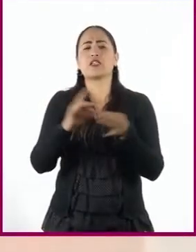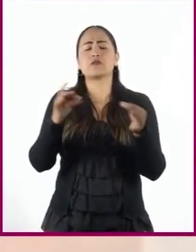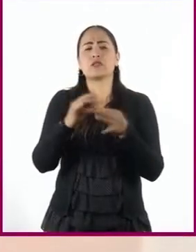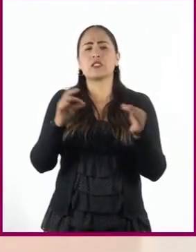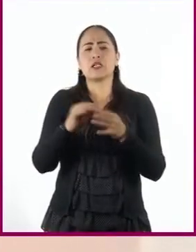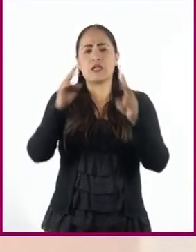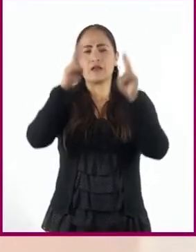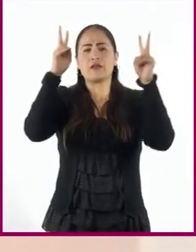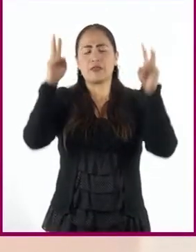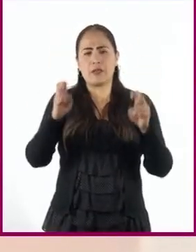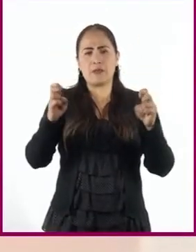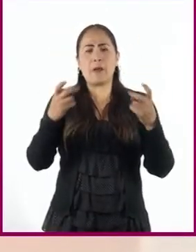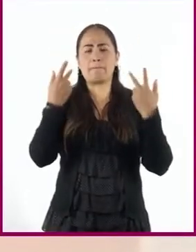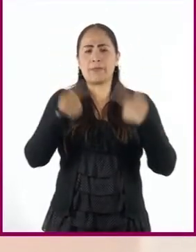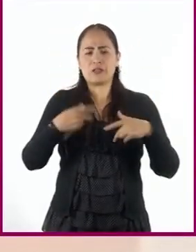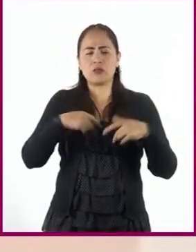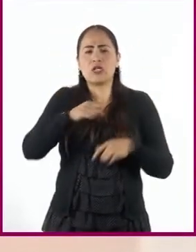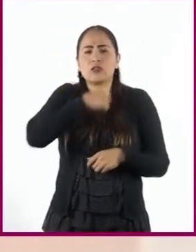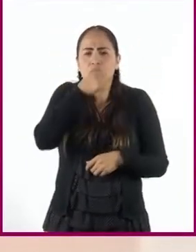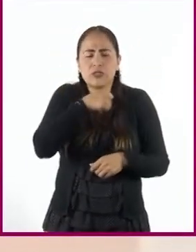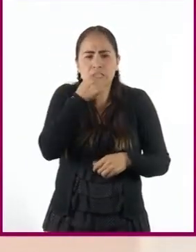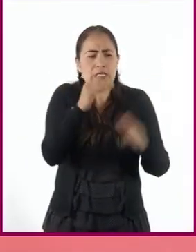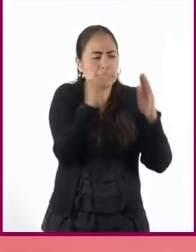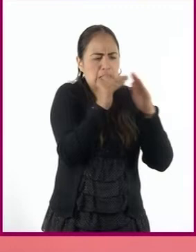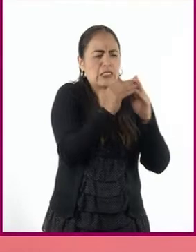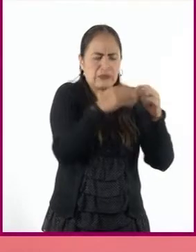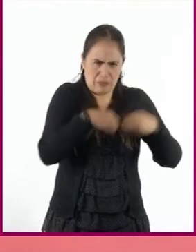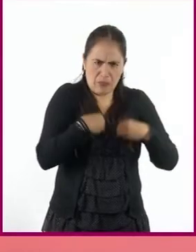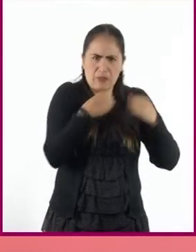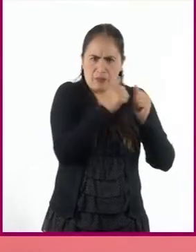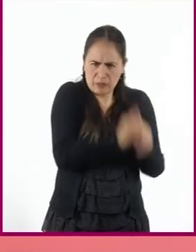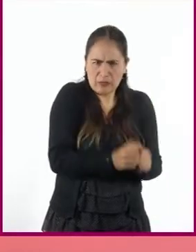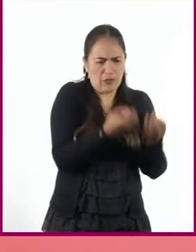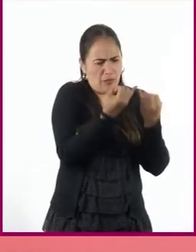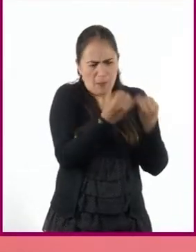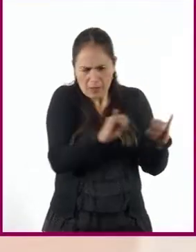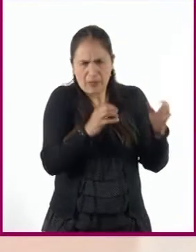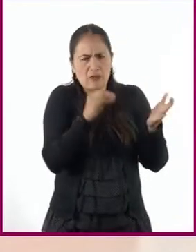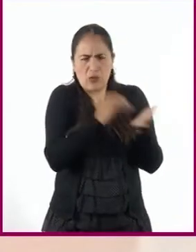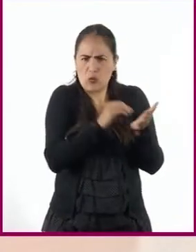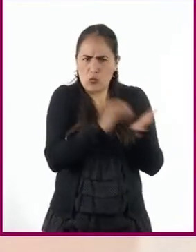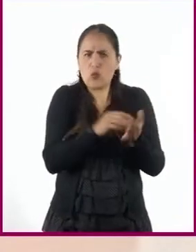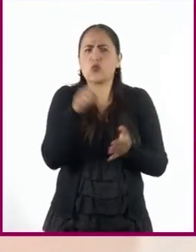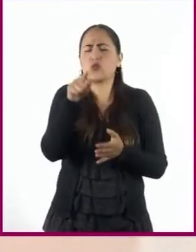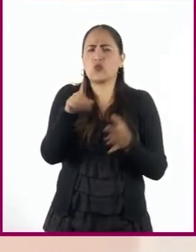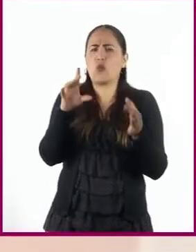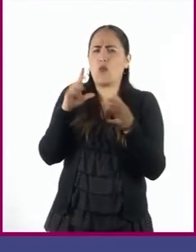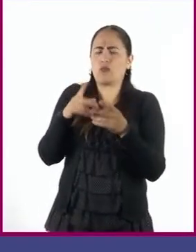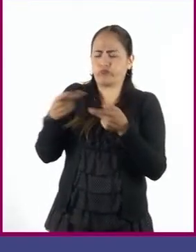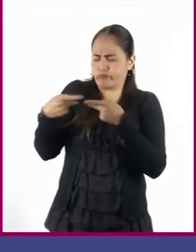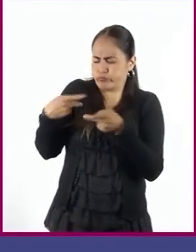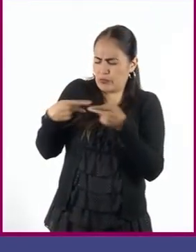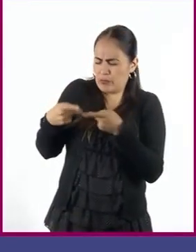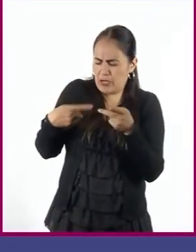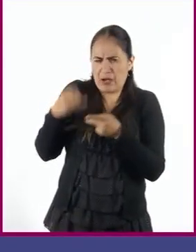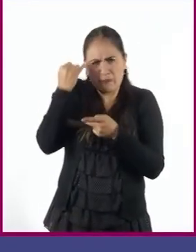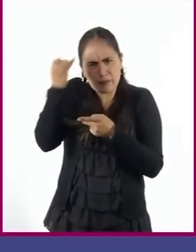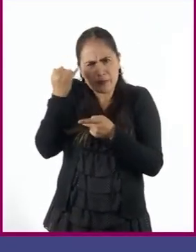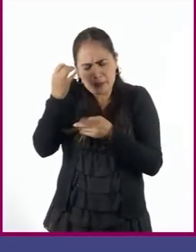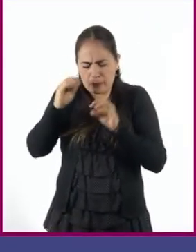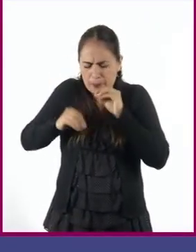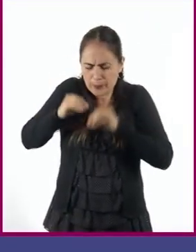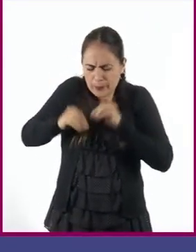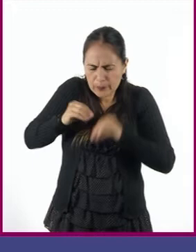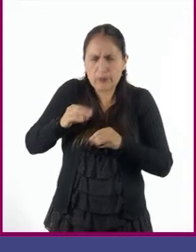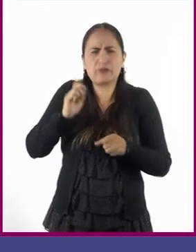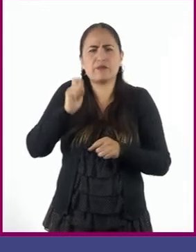vivan en su casa y mantengan su independencia. ¿Cómo construirías tu argumento? Me parece que primero tendría